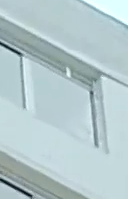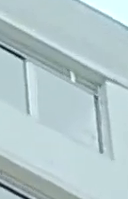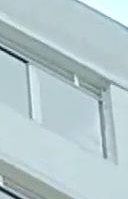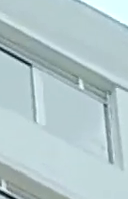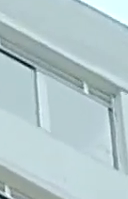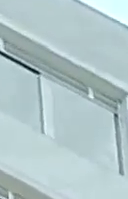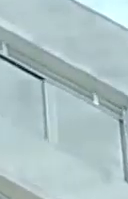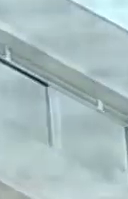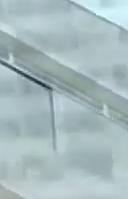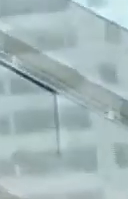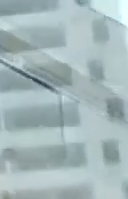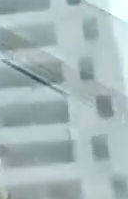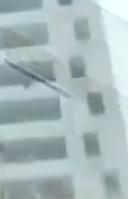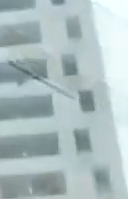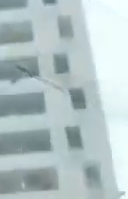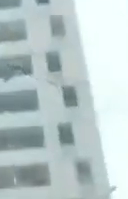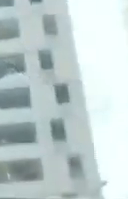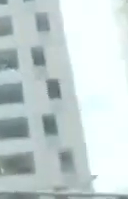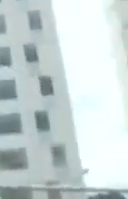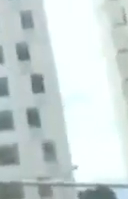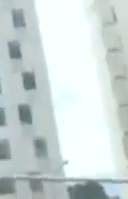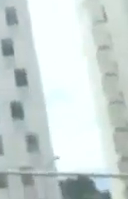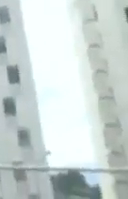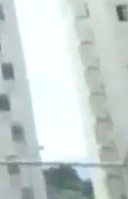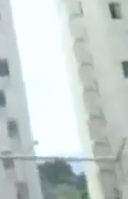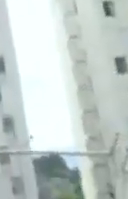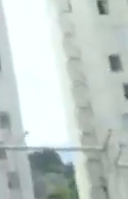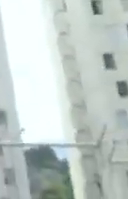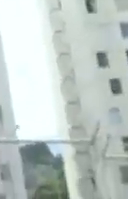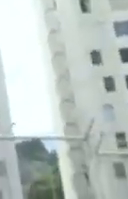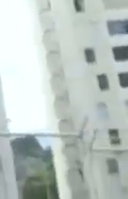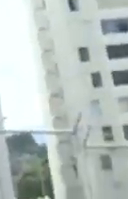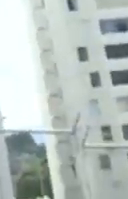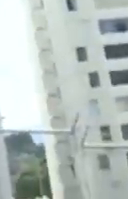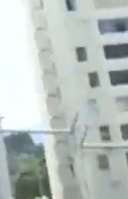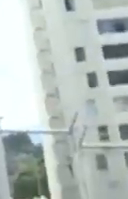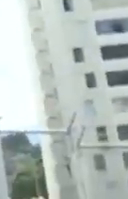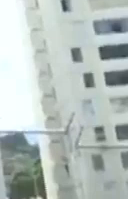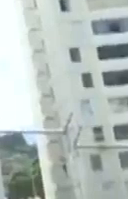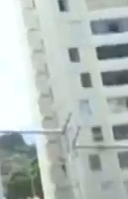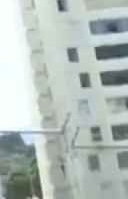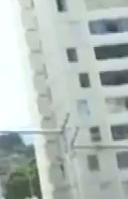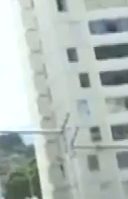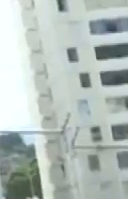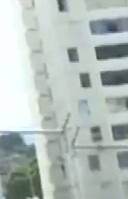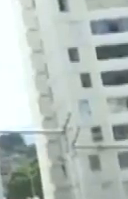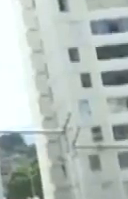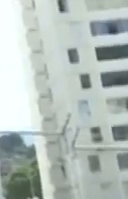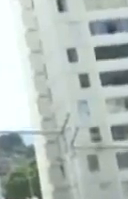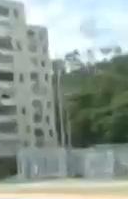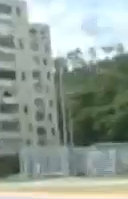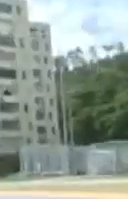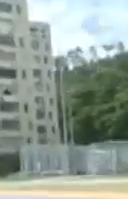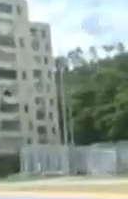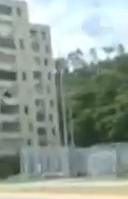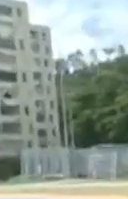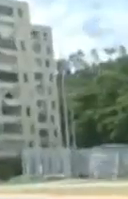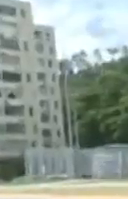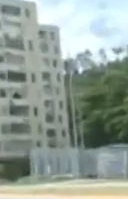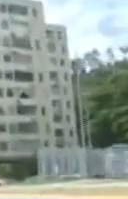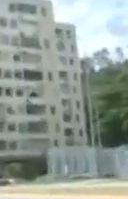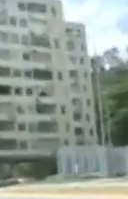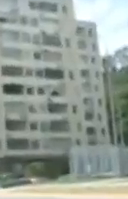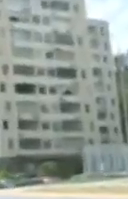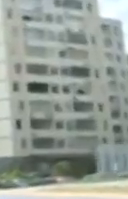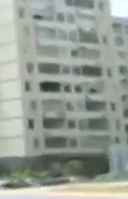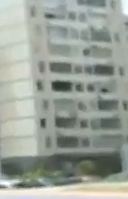logros son posibles gracias a las alianzas estratégicas que Venezuela mantiene con países como China, Rusia, Bielorrusia, Portugal, Turquía